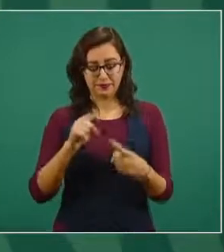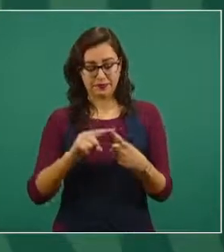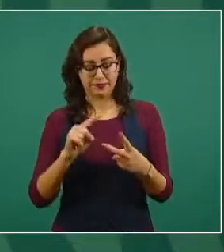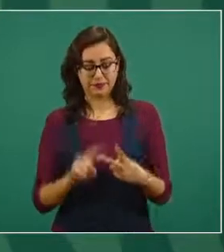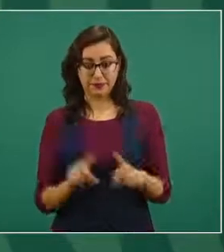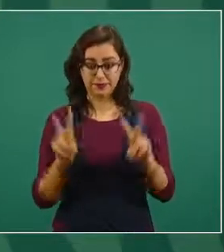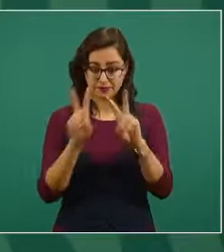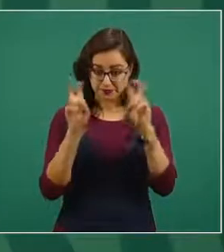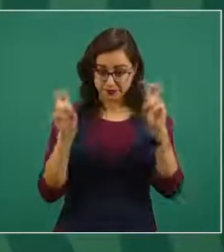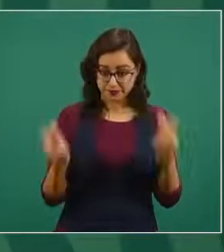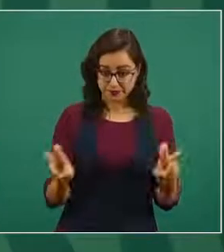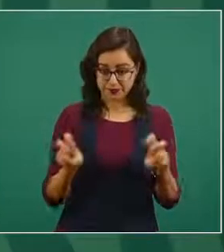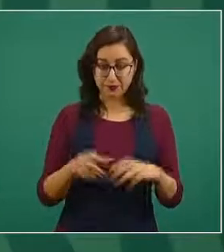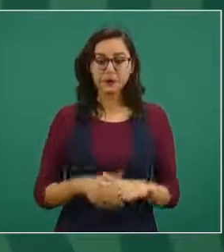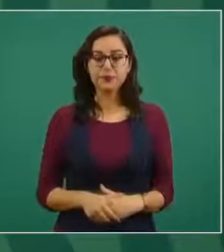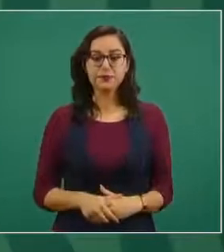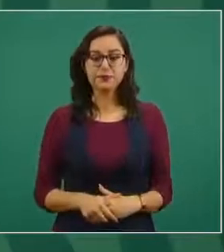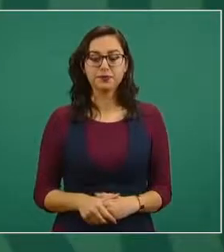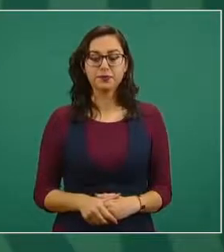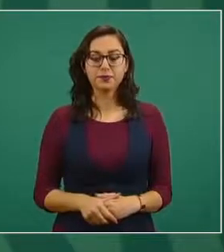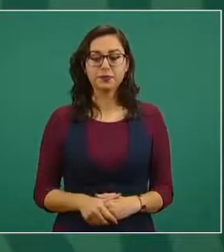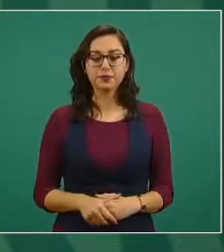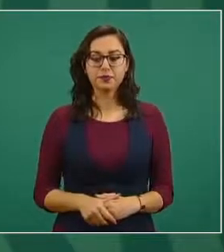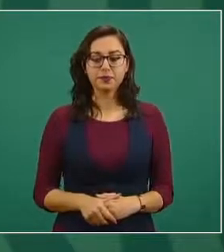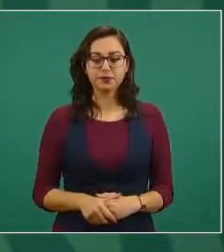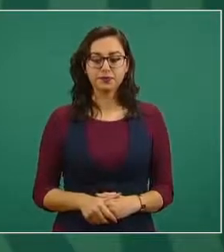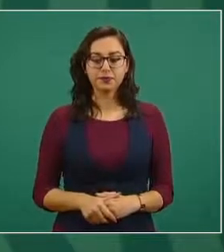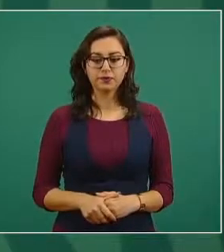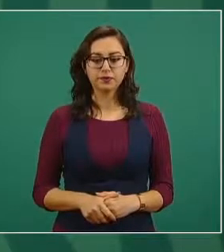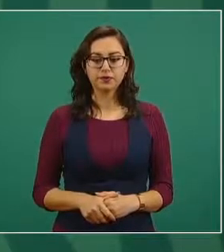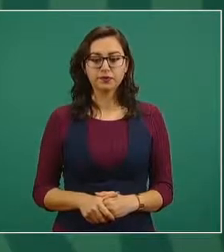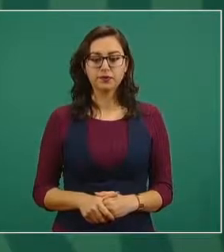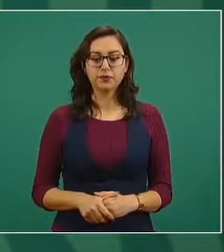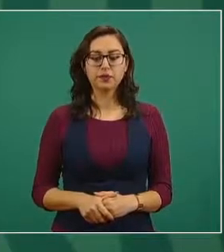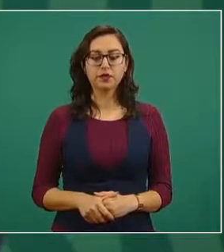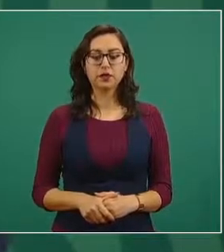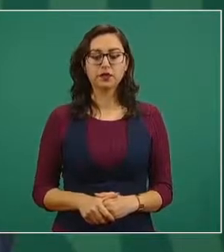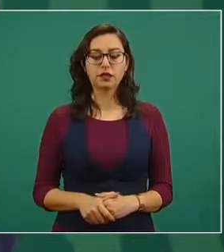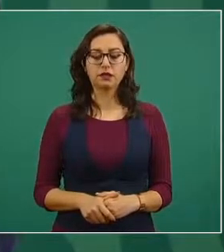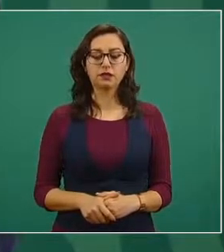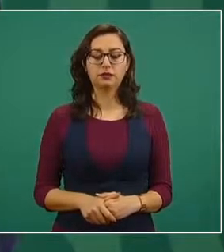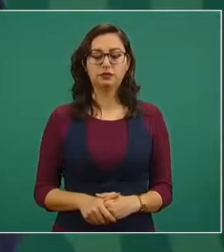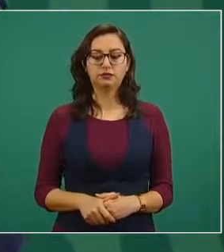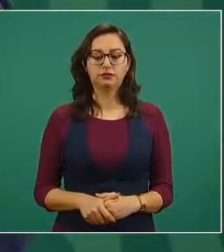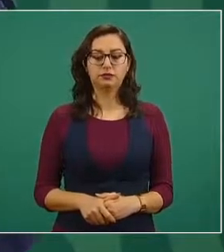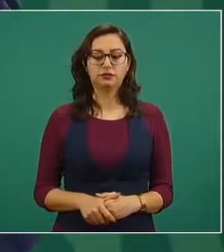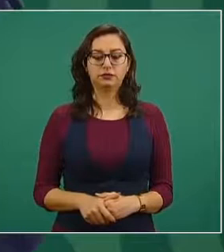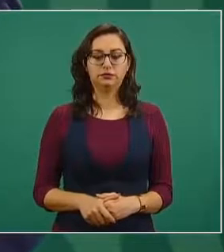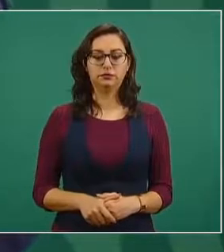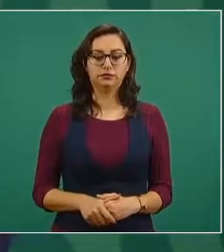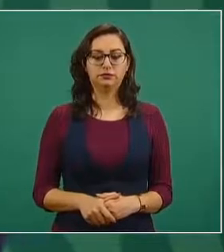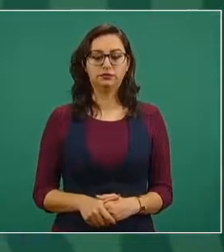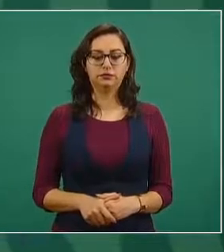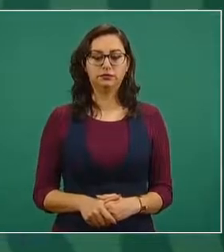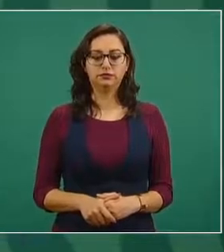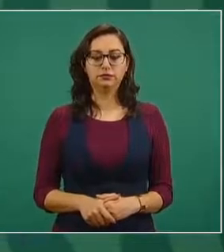quiero abordar el asunto de la exoneración